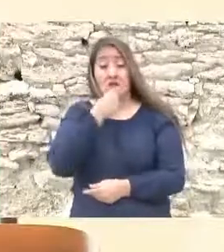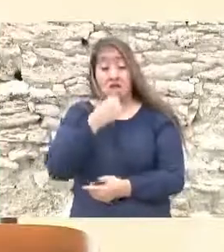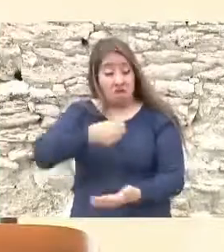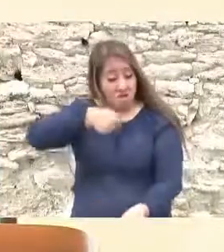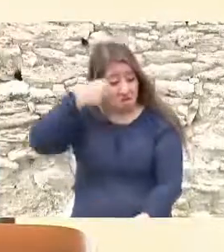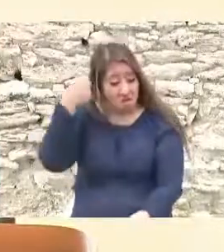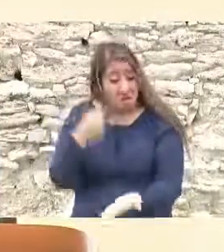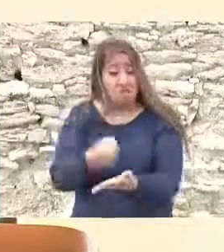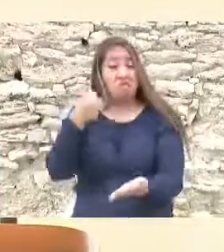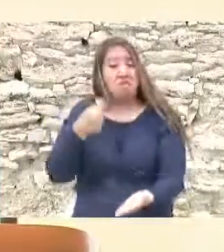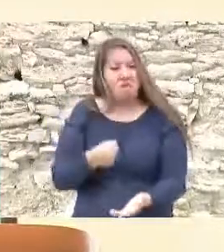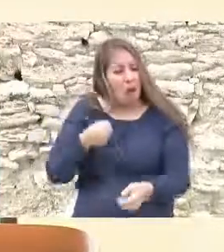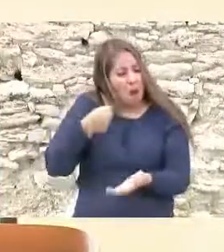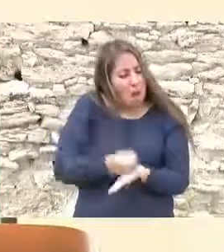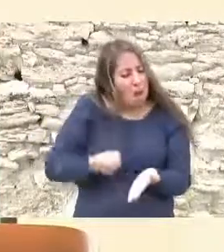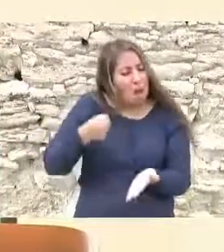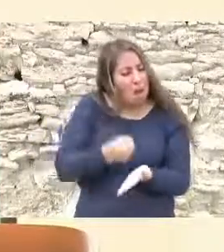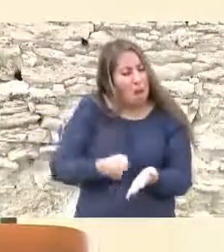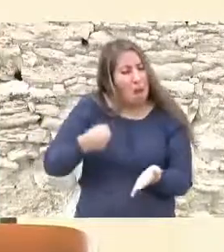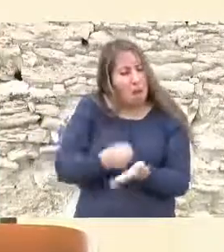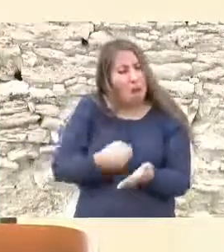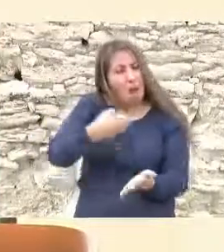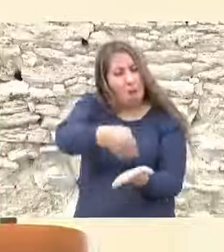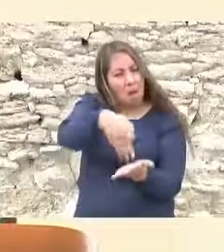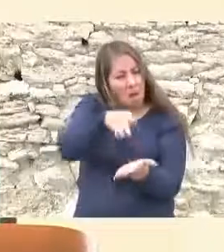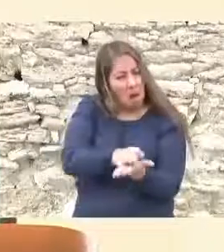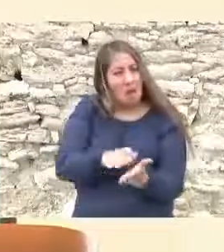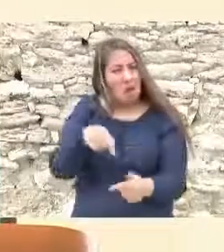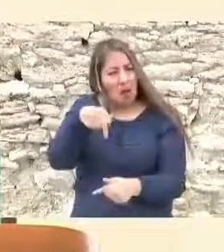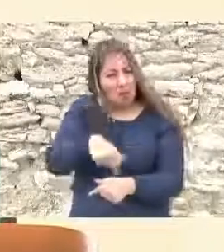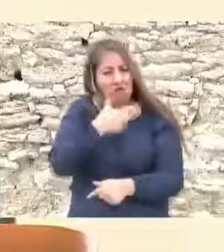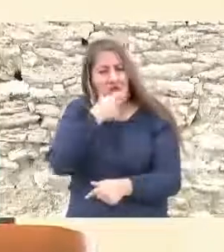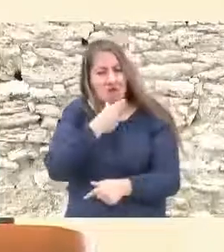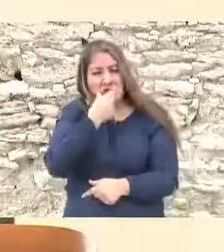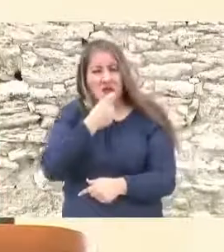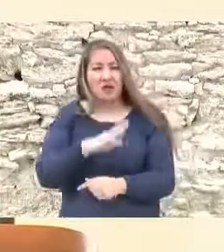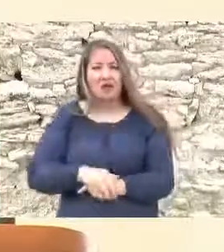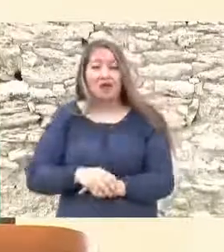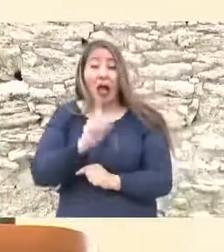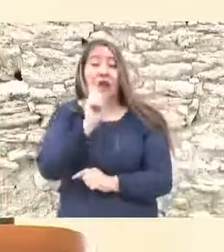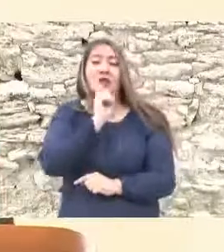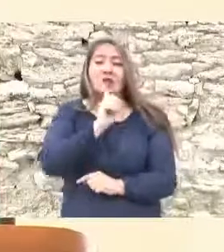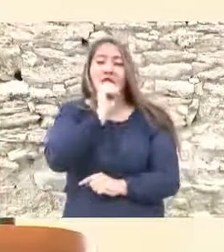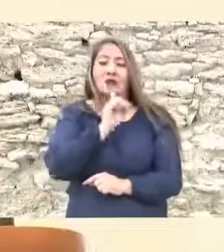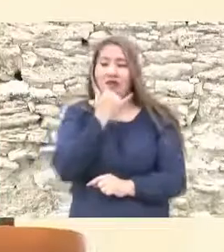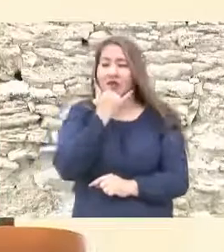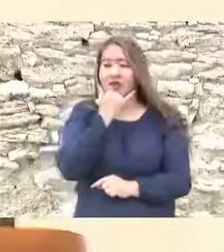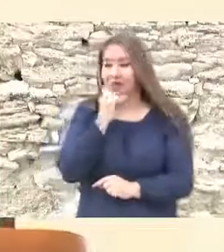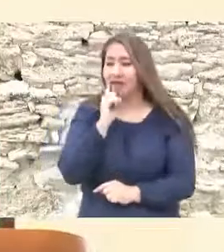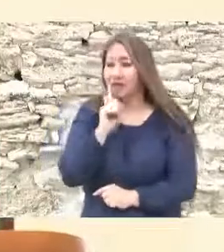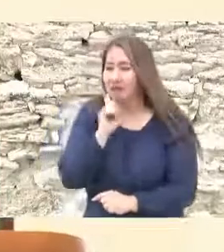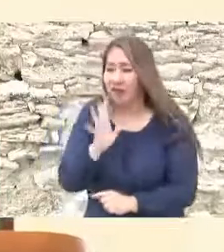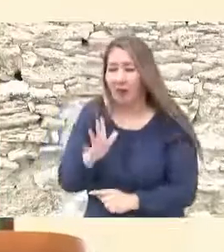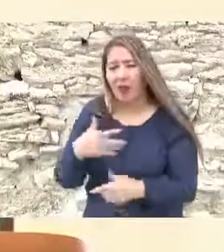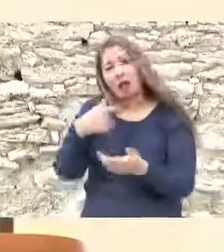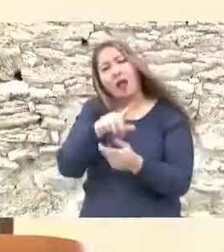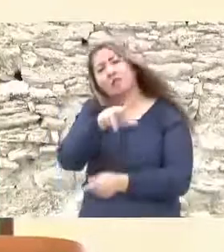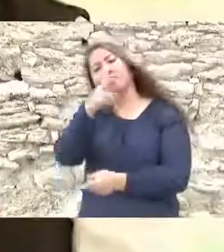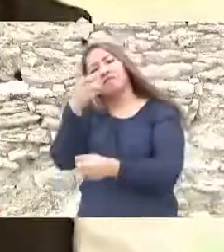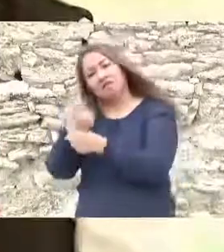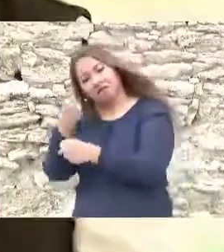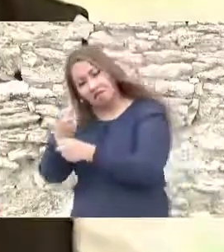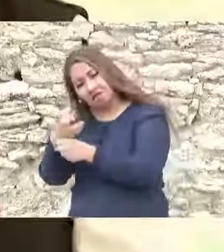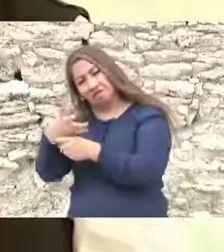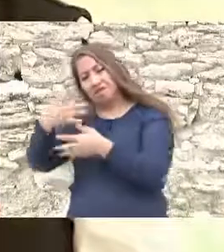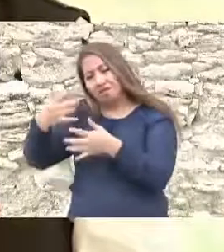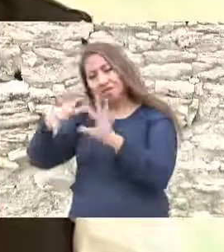muy tesoneras y muy luchonas. La segunda parte la narra Carlos Tello Díaz, gracias a un